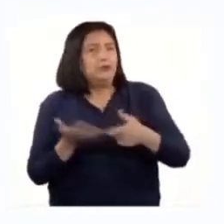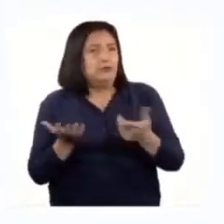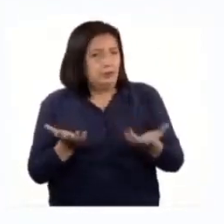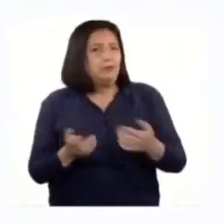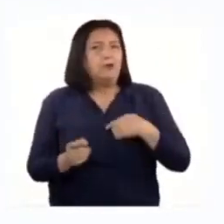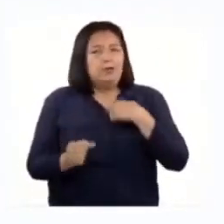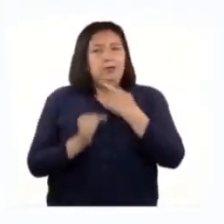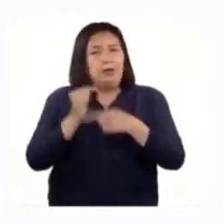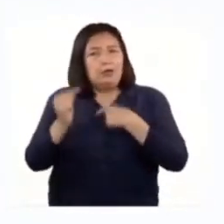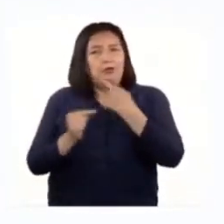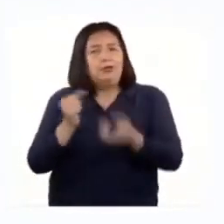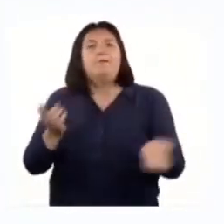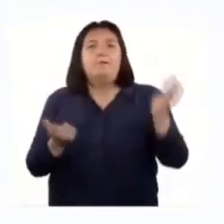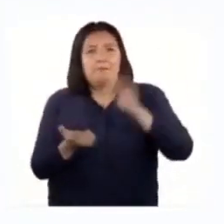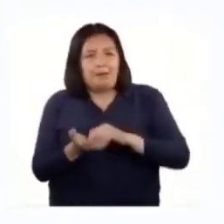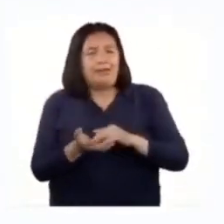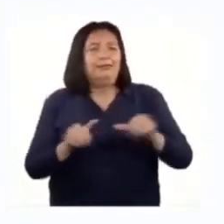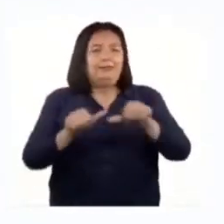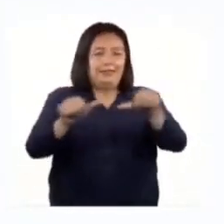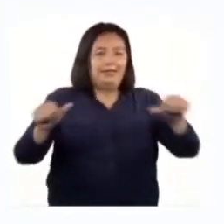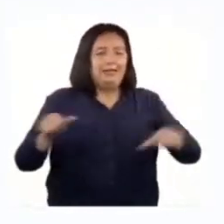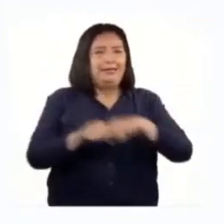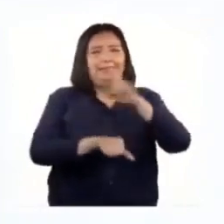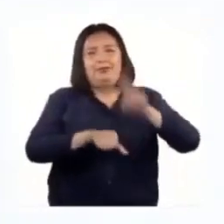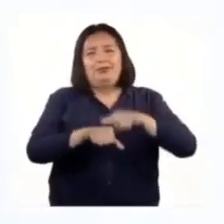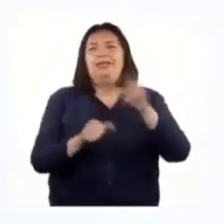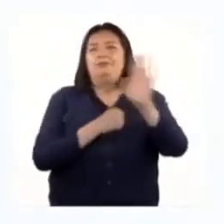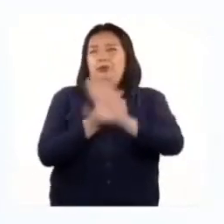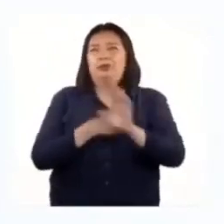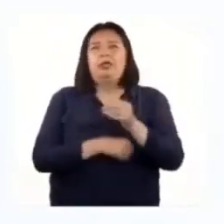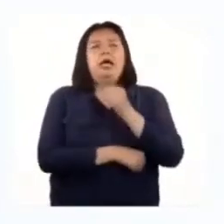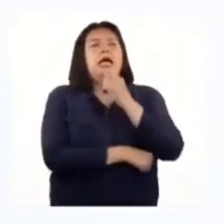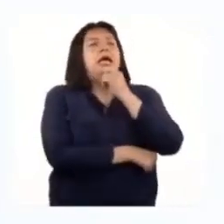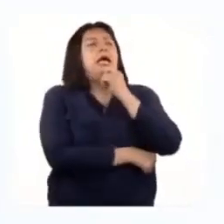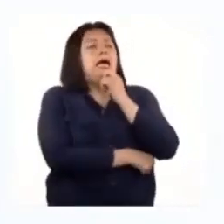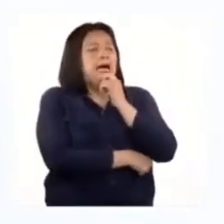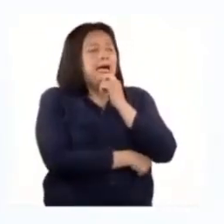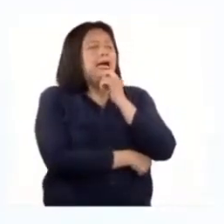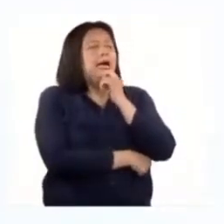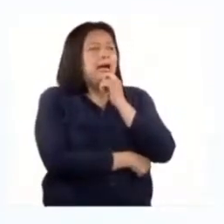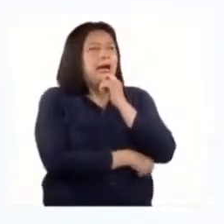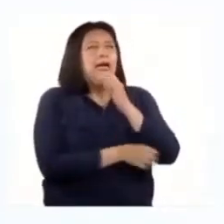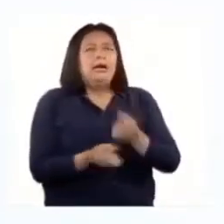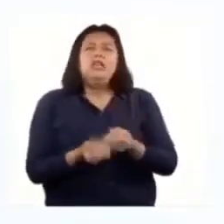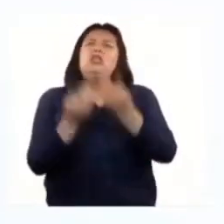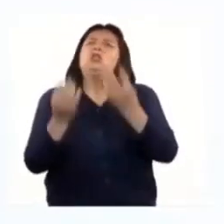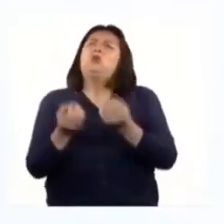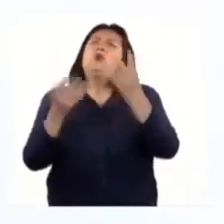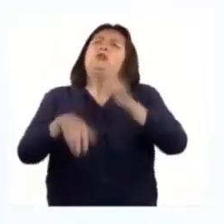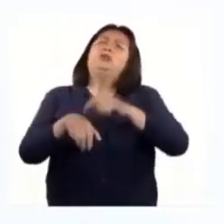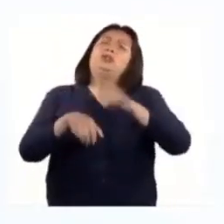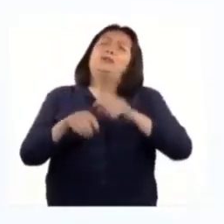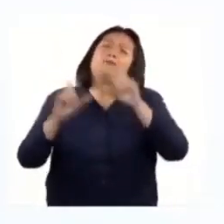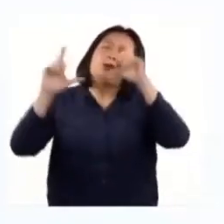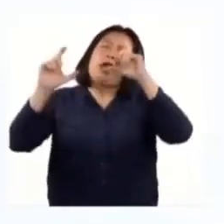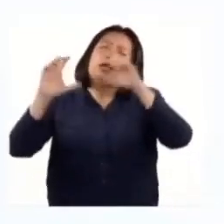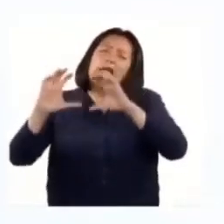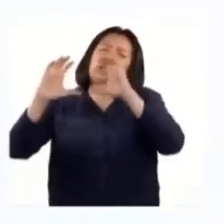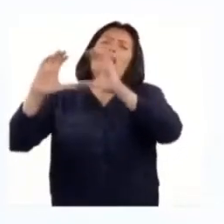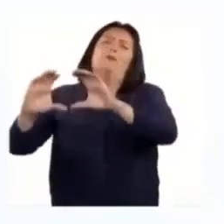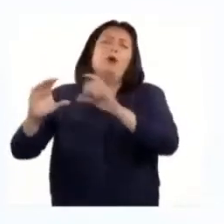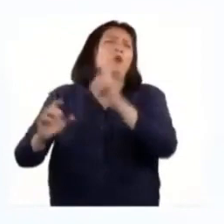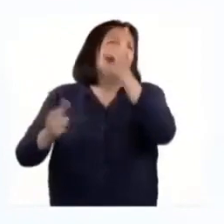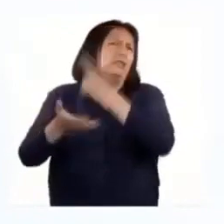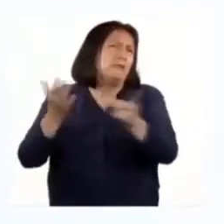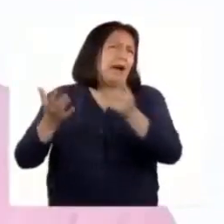les contaré más sobre las áreas naturales protegidas. B. ya. ¿Y cuánto tiempo dejan las cámaras trampa, profesor? ¿Una